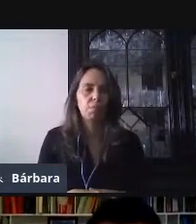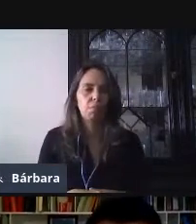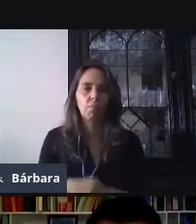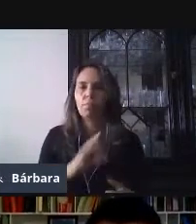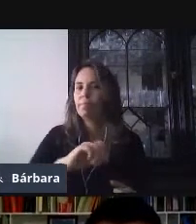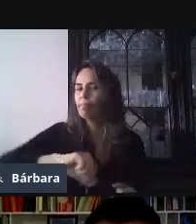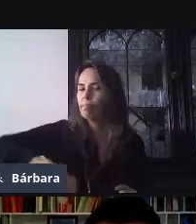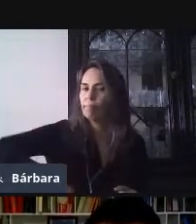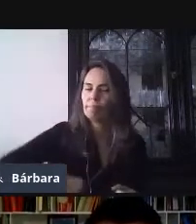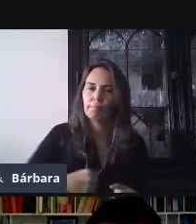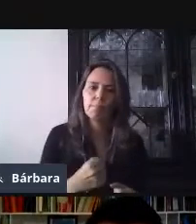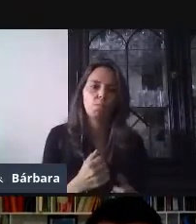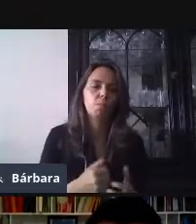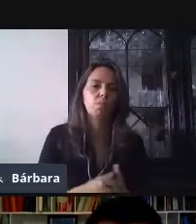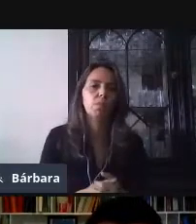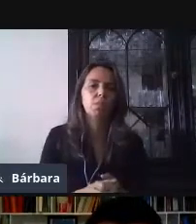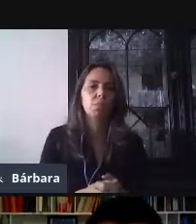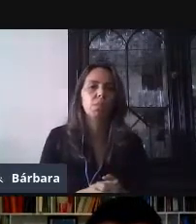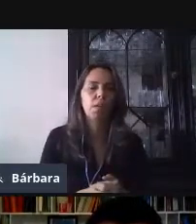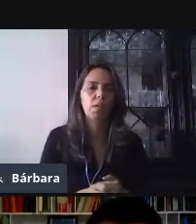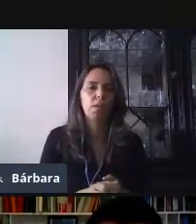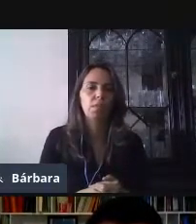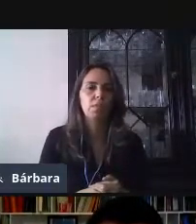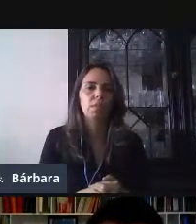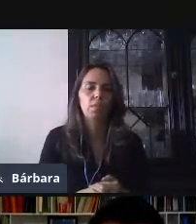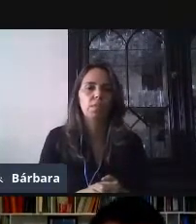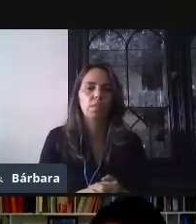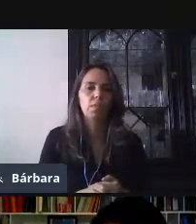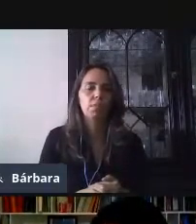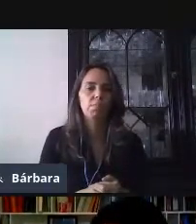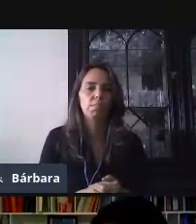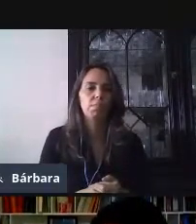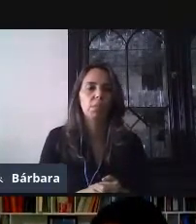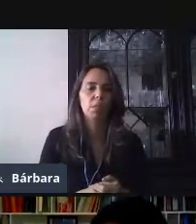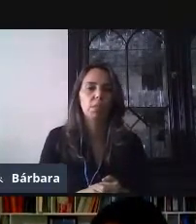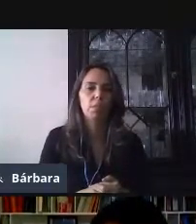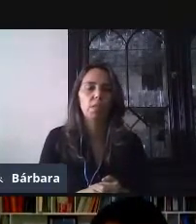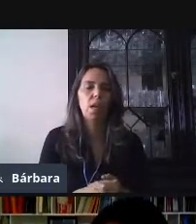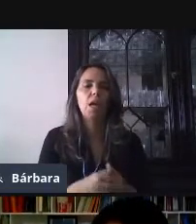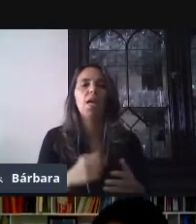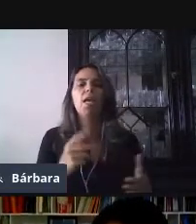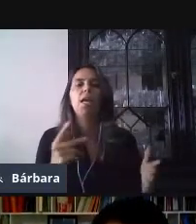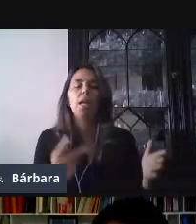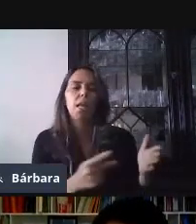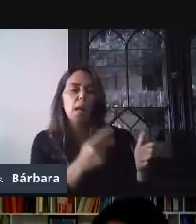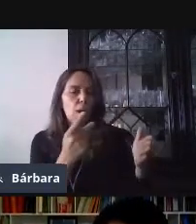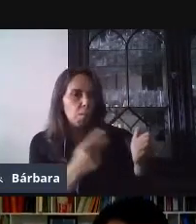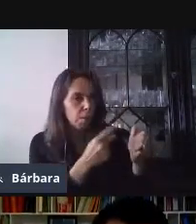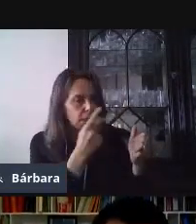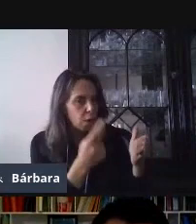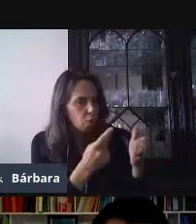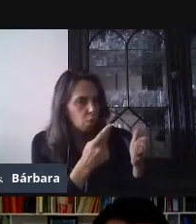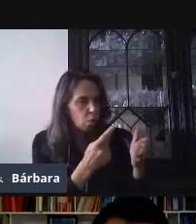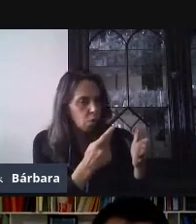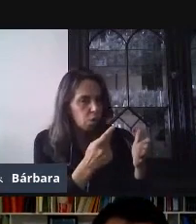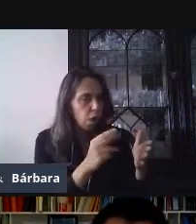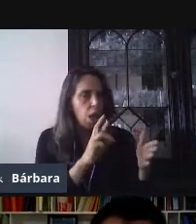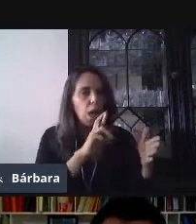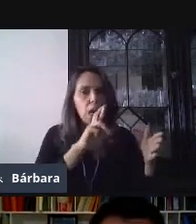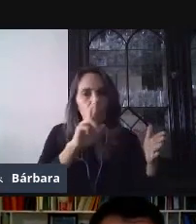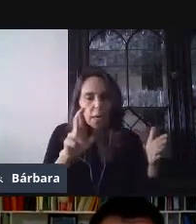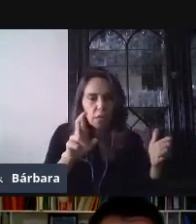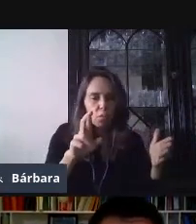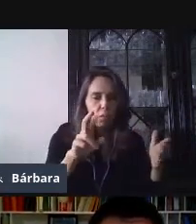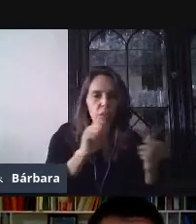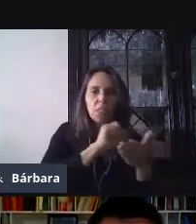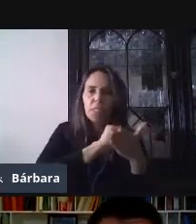y lo que va a pasar es que nuestra pregunta se va a colocar la respuesta correcta que yo seleccioné y también el comentario para respuestas